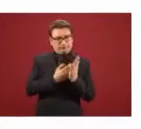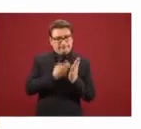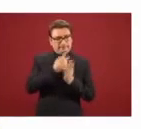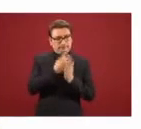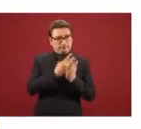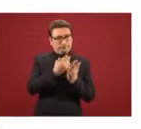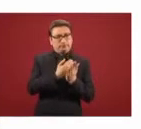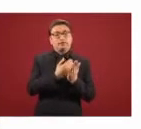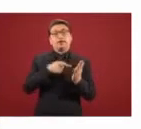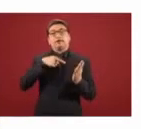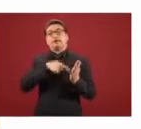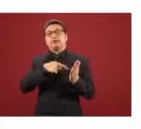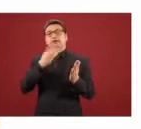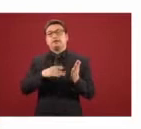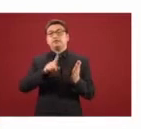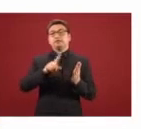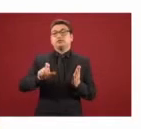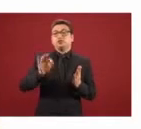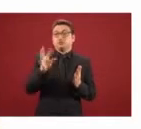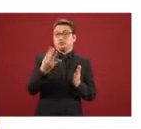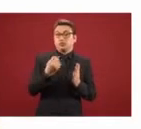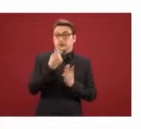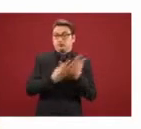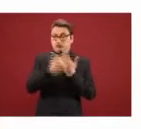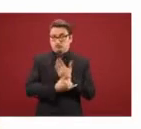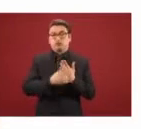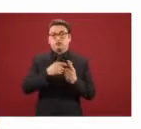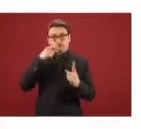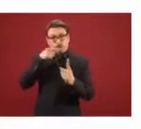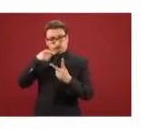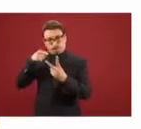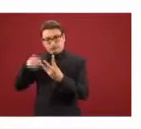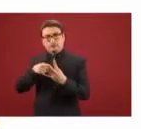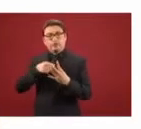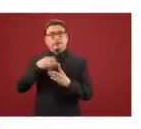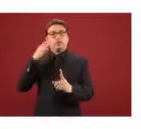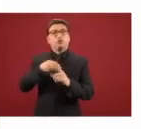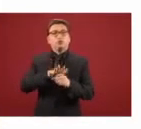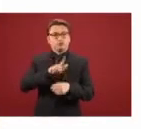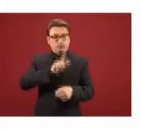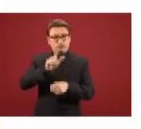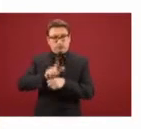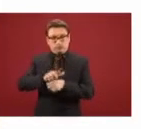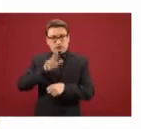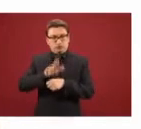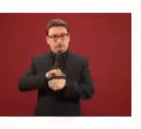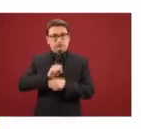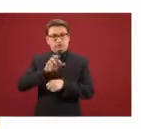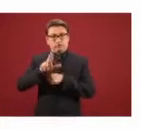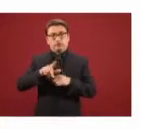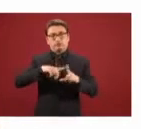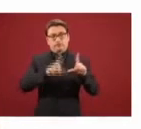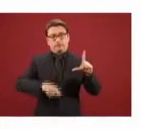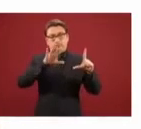a estas alturas tiene 149 proyectos específicos que incluyen Guatemala, Honduras, El Salvador y el